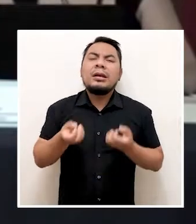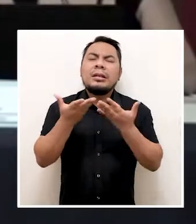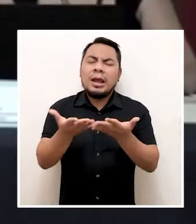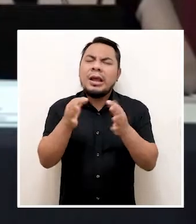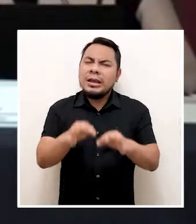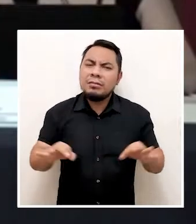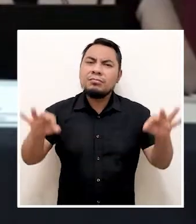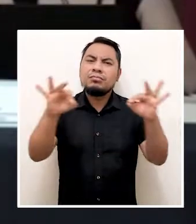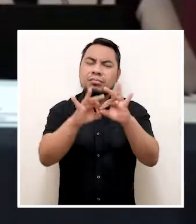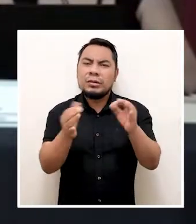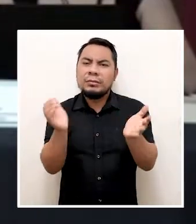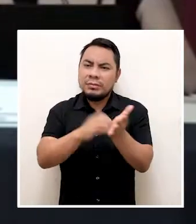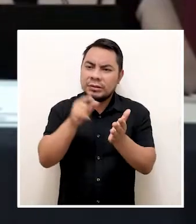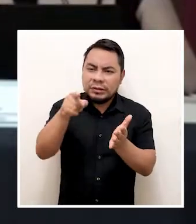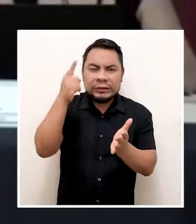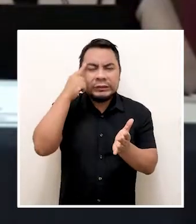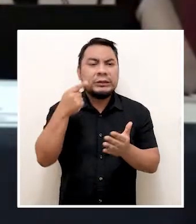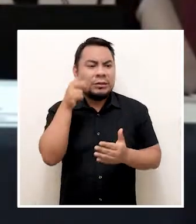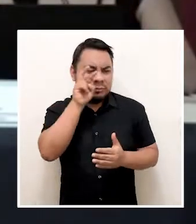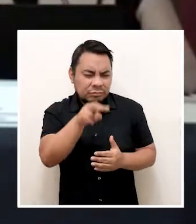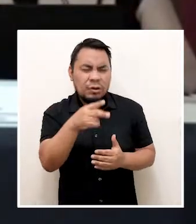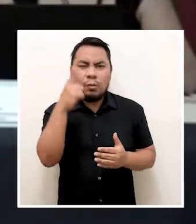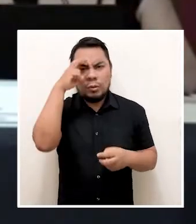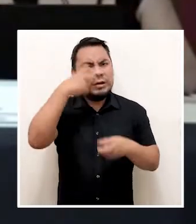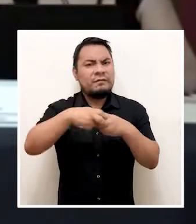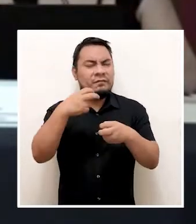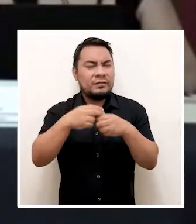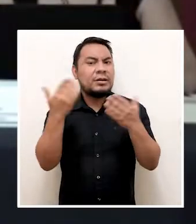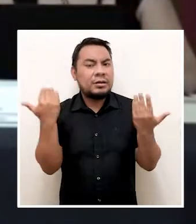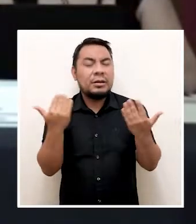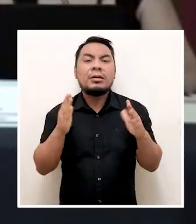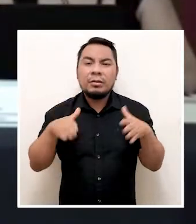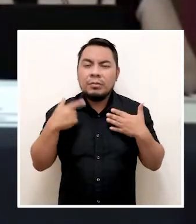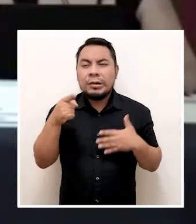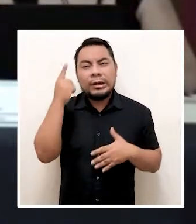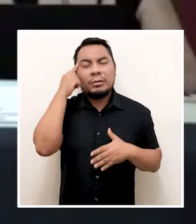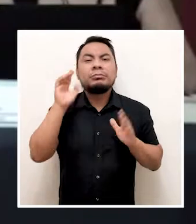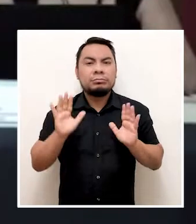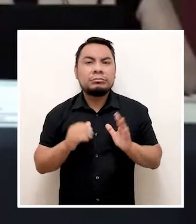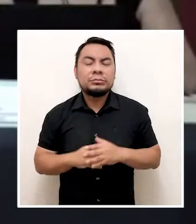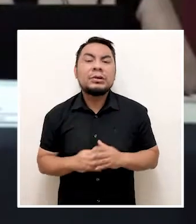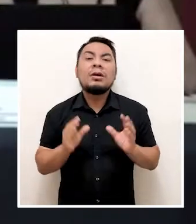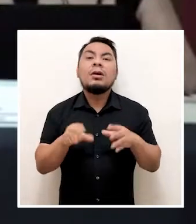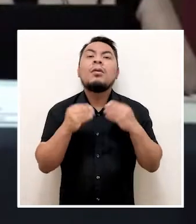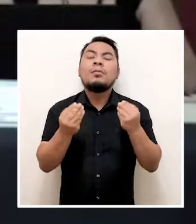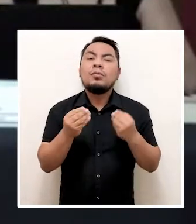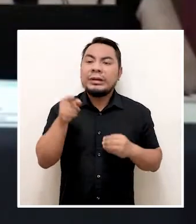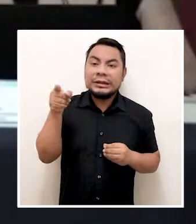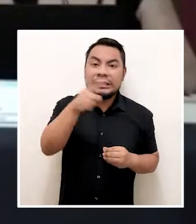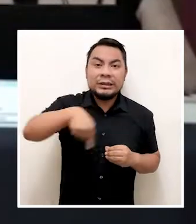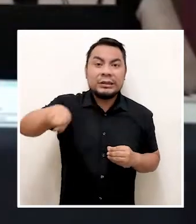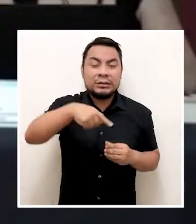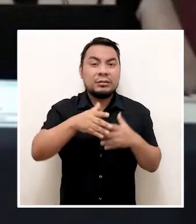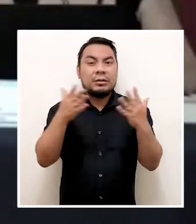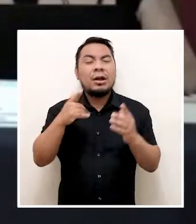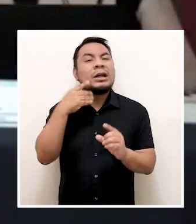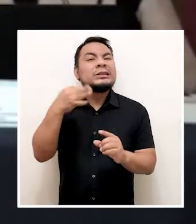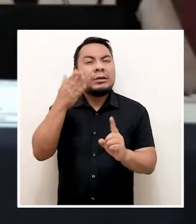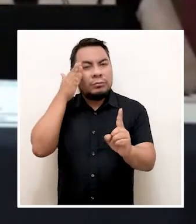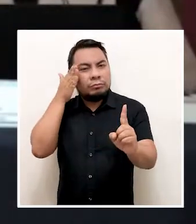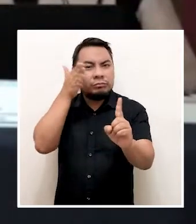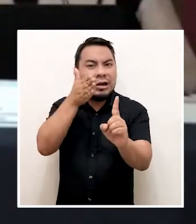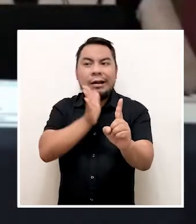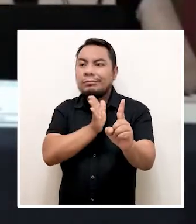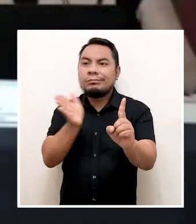una paridad y alternancia bastante más compleja que la anterior, o la que podríamos suponer, porque va a ser